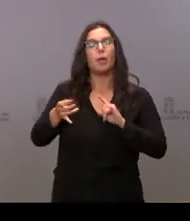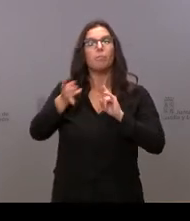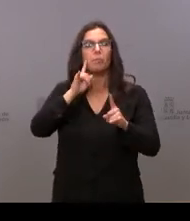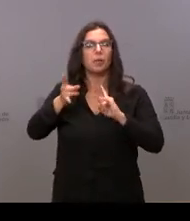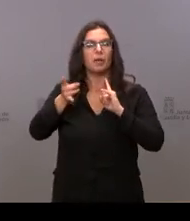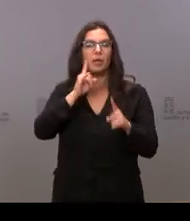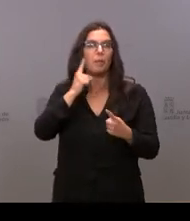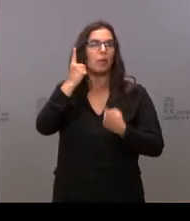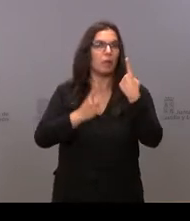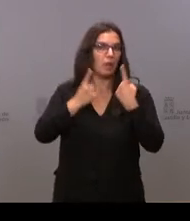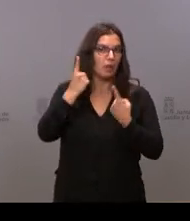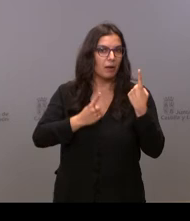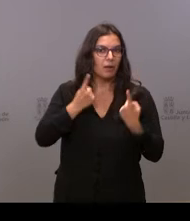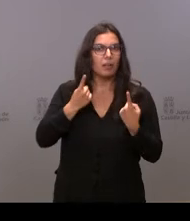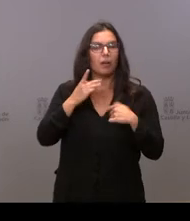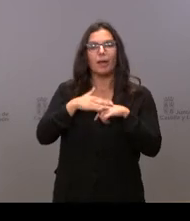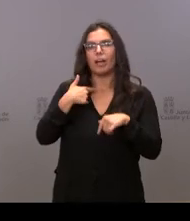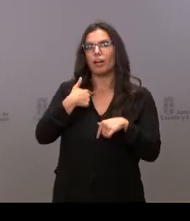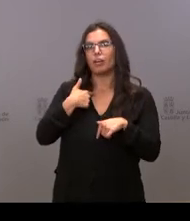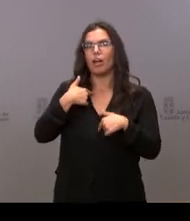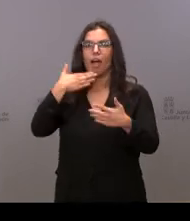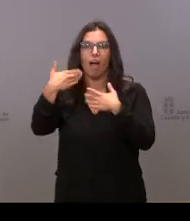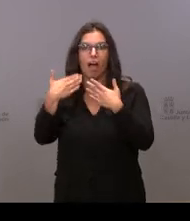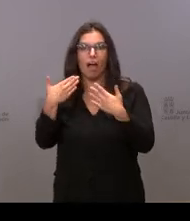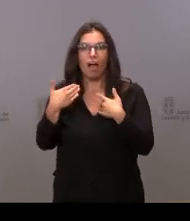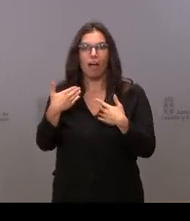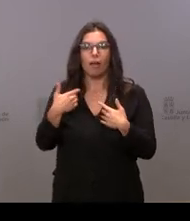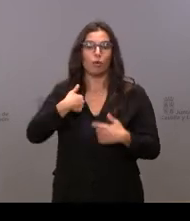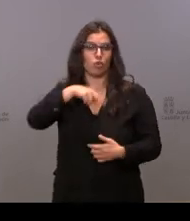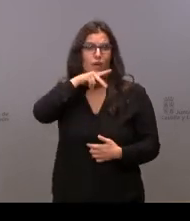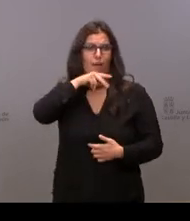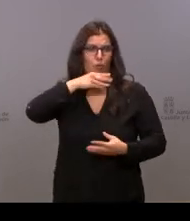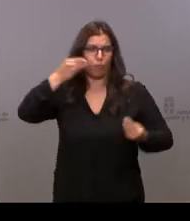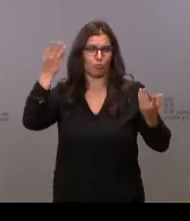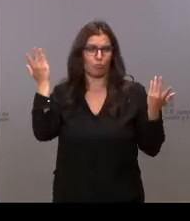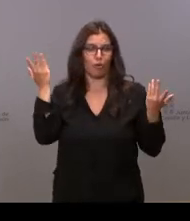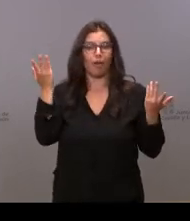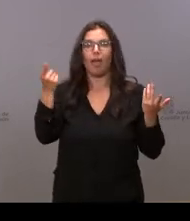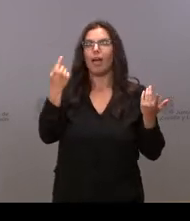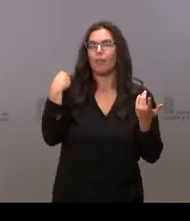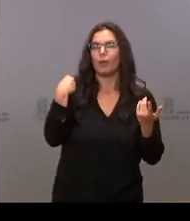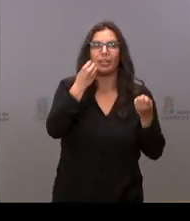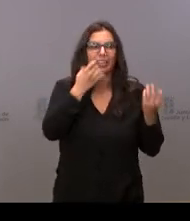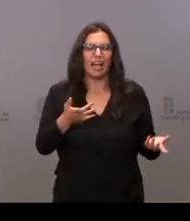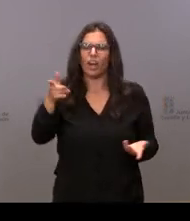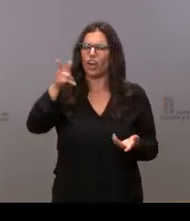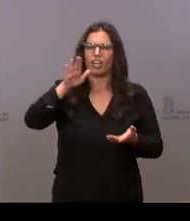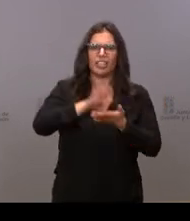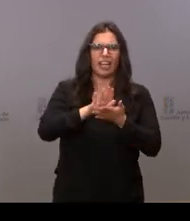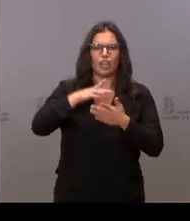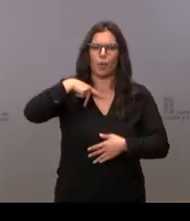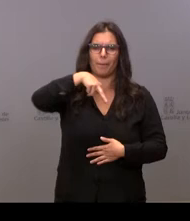en cuando para que les dé conversación, como soy mi parlona, ¿cómo estás? Digo que no he salido, que he estado por el